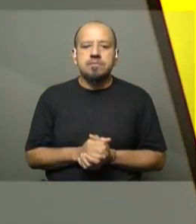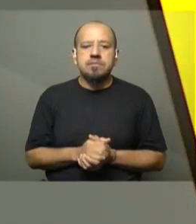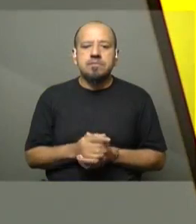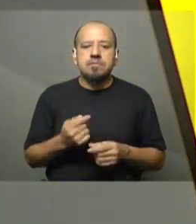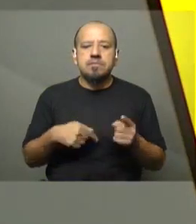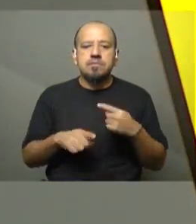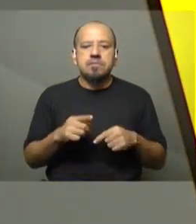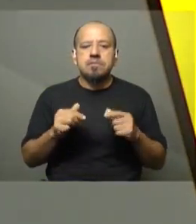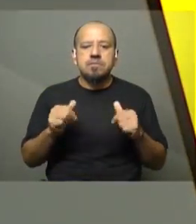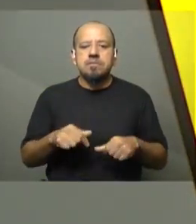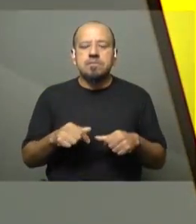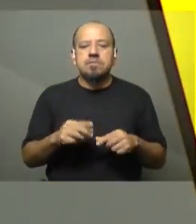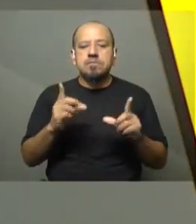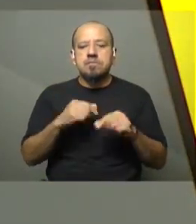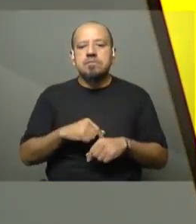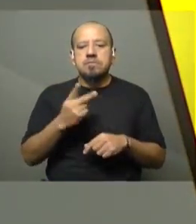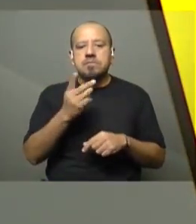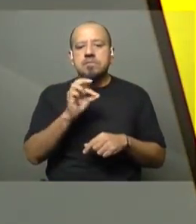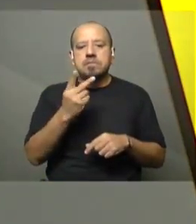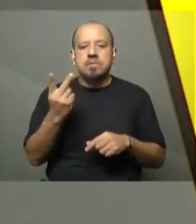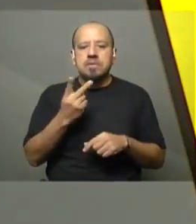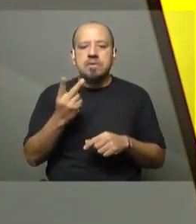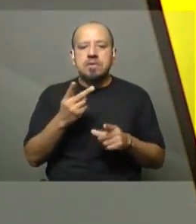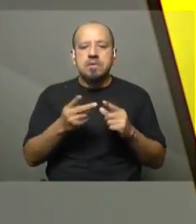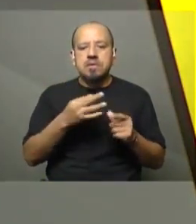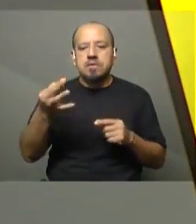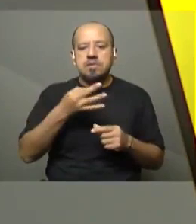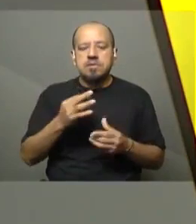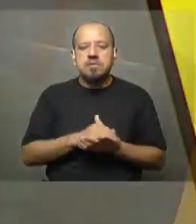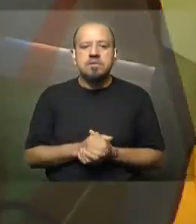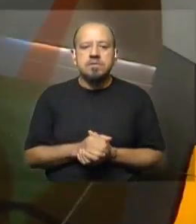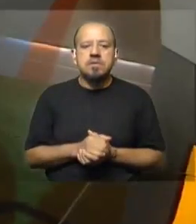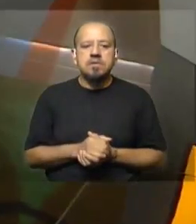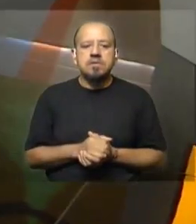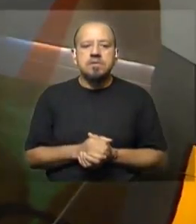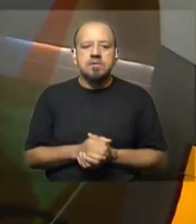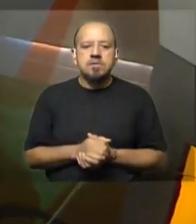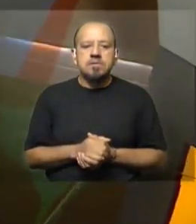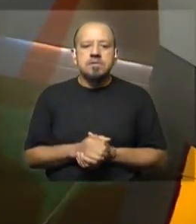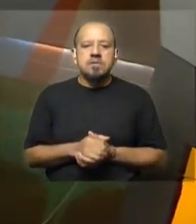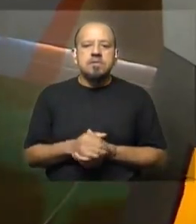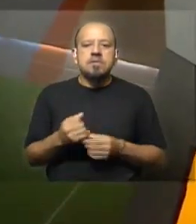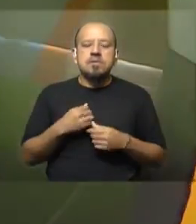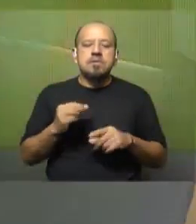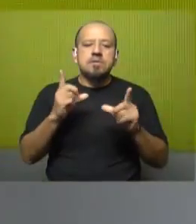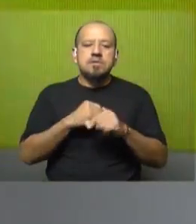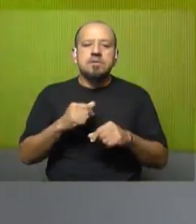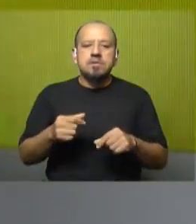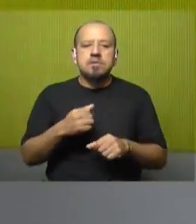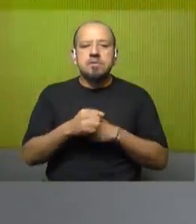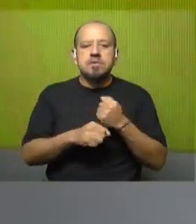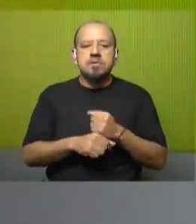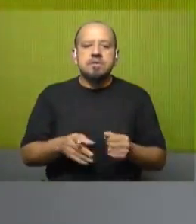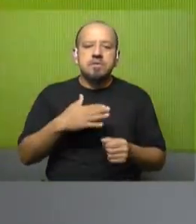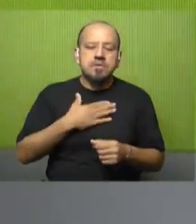vuestra participación en este ciclo 20-22. Y querían comentarnos algo. Termina el año. Termina el año para nosotros siempre, por supuesto, es un placer venir y